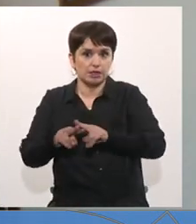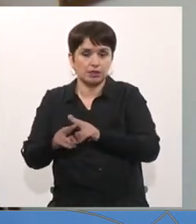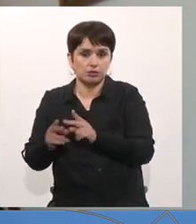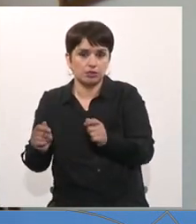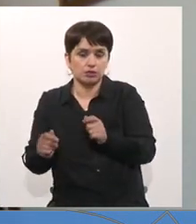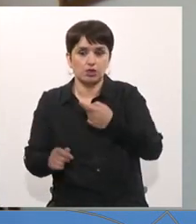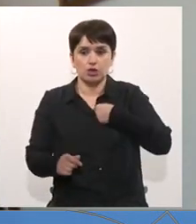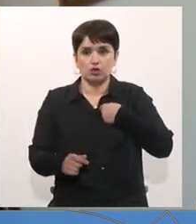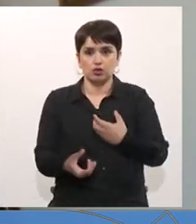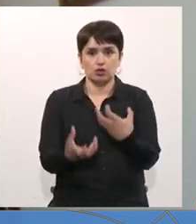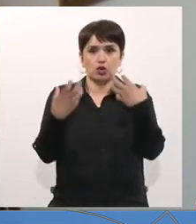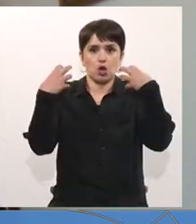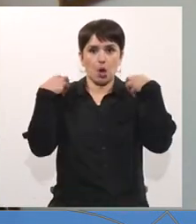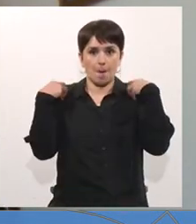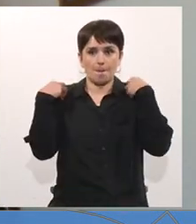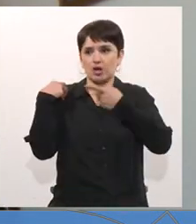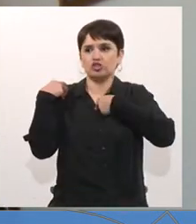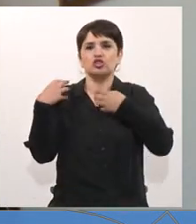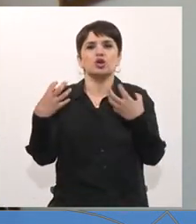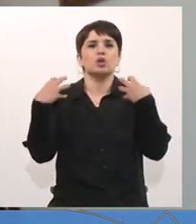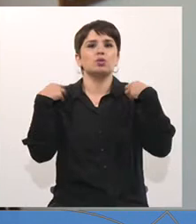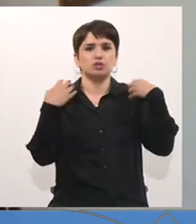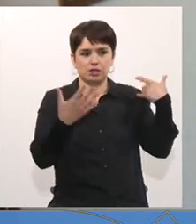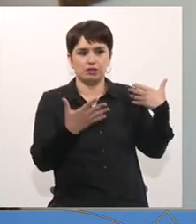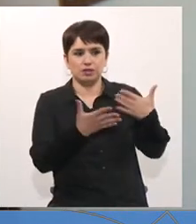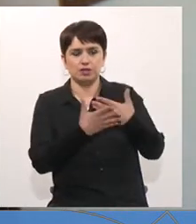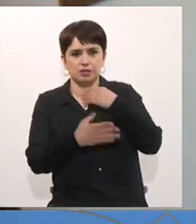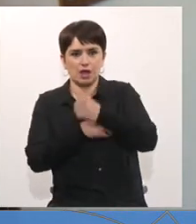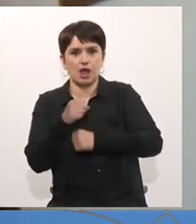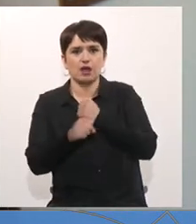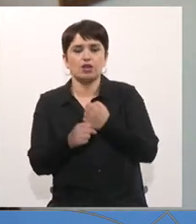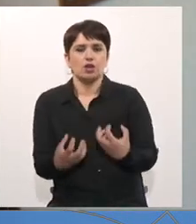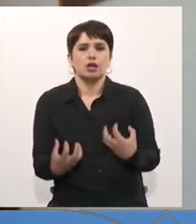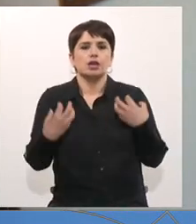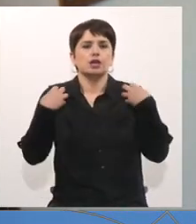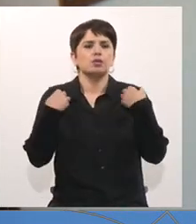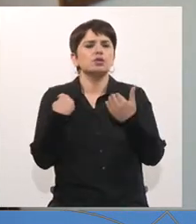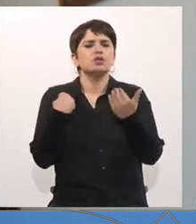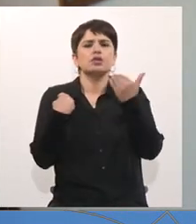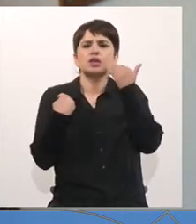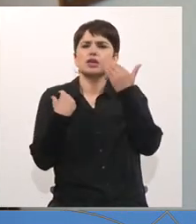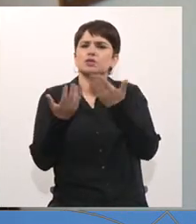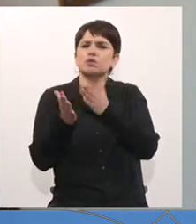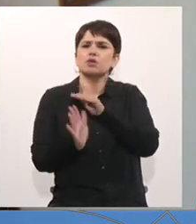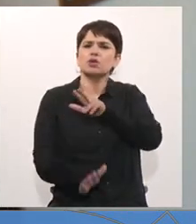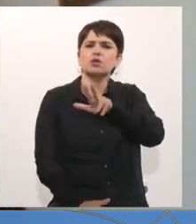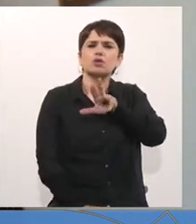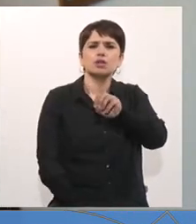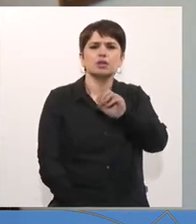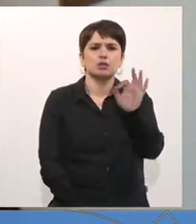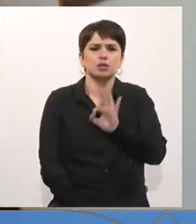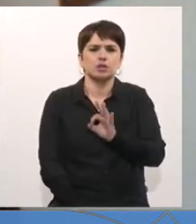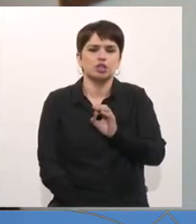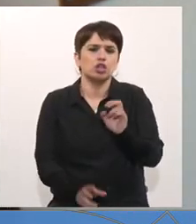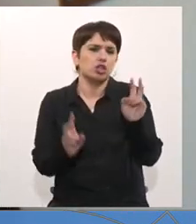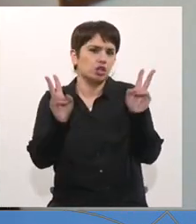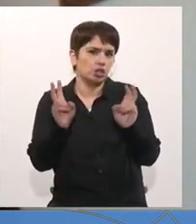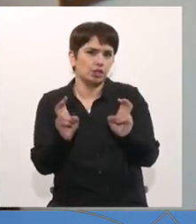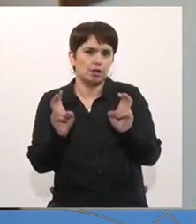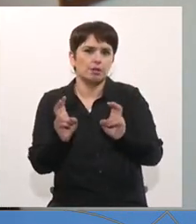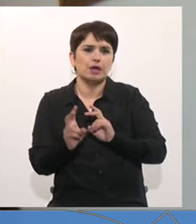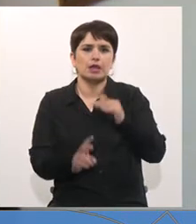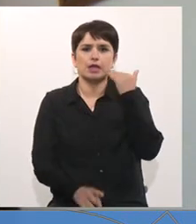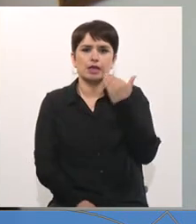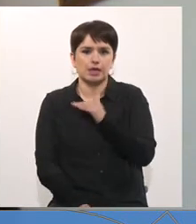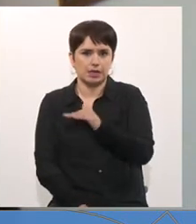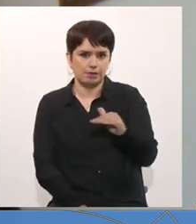Nosotros nos hacemos cargo de hace muchos años de prácticamente más del 90% de temas de la